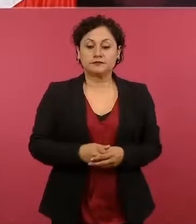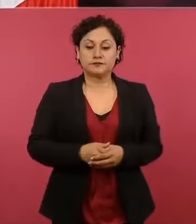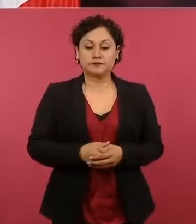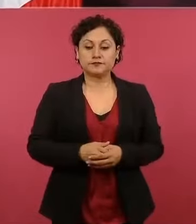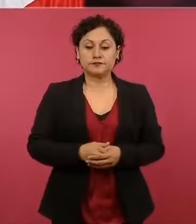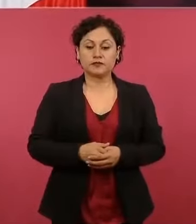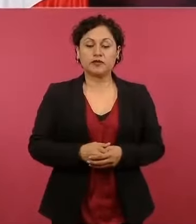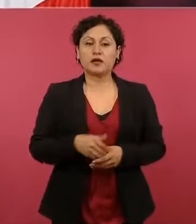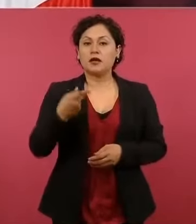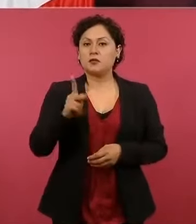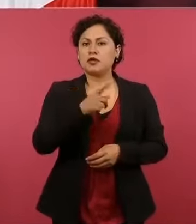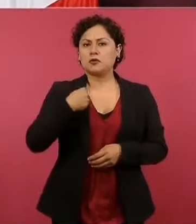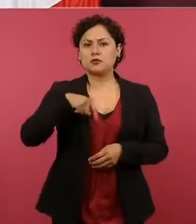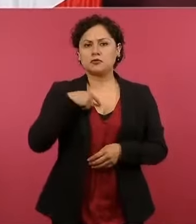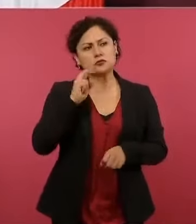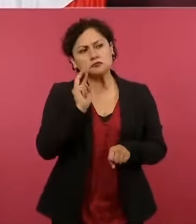Estamos pendientes.